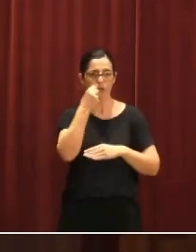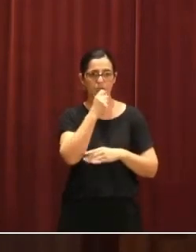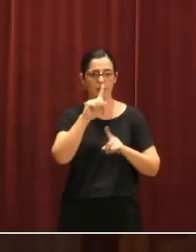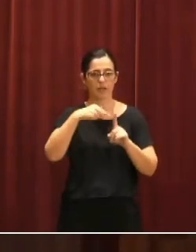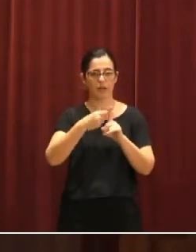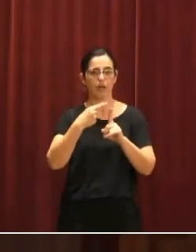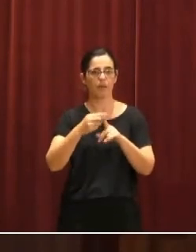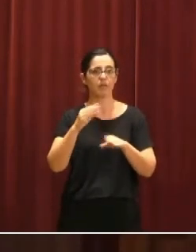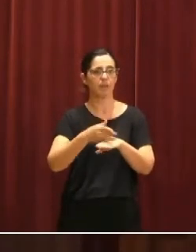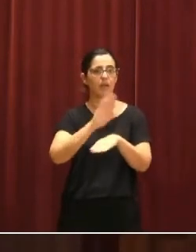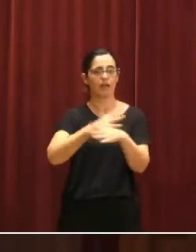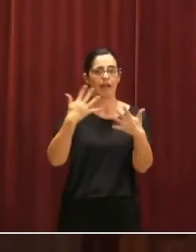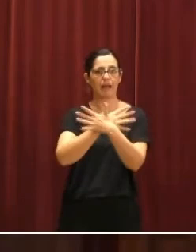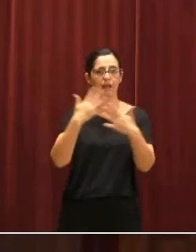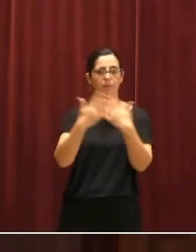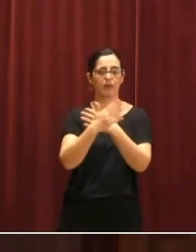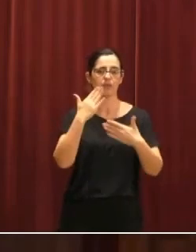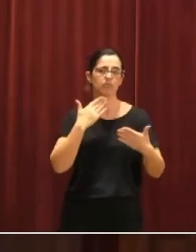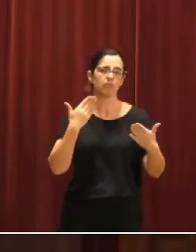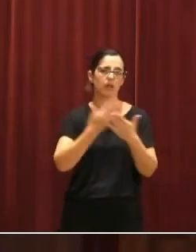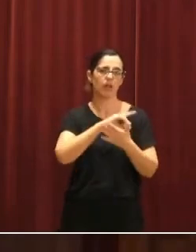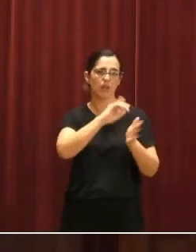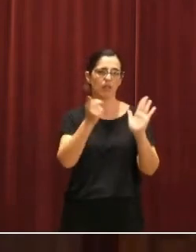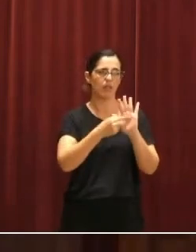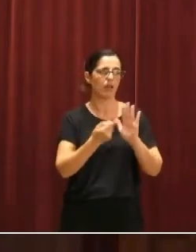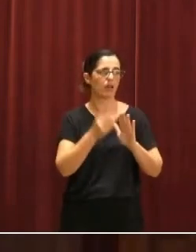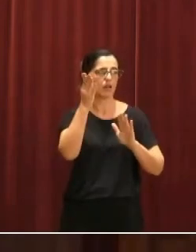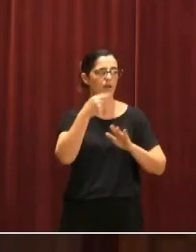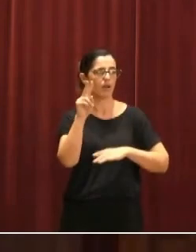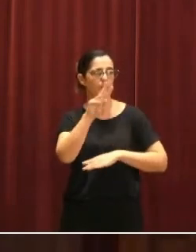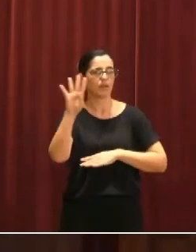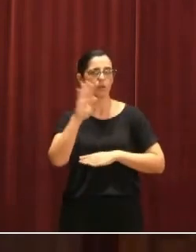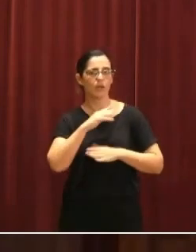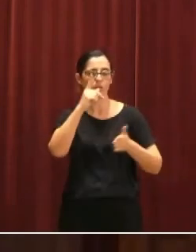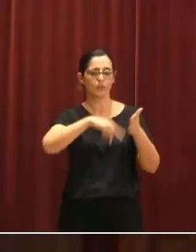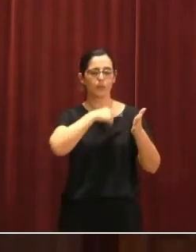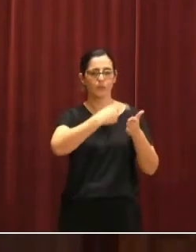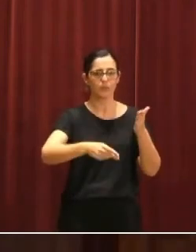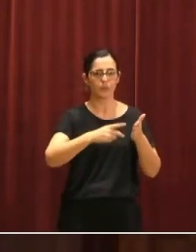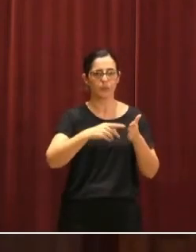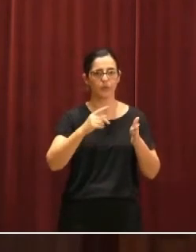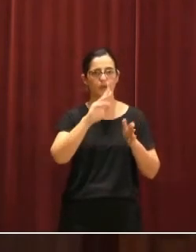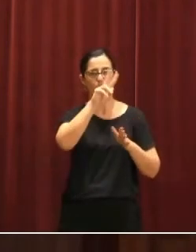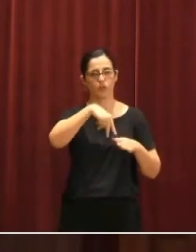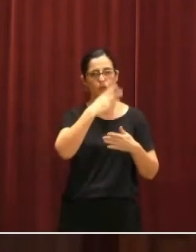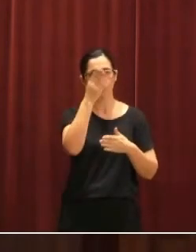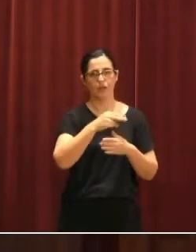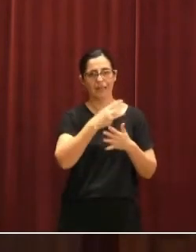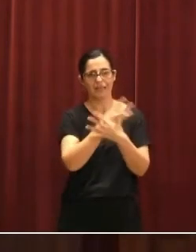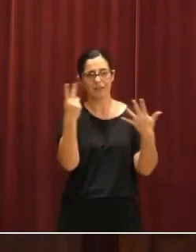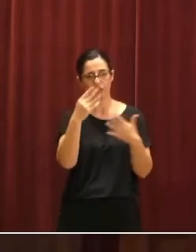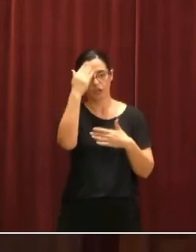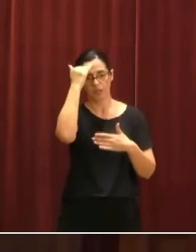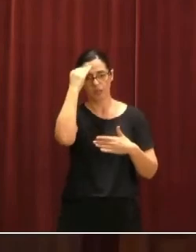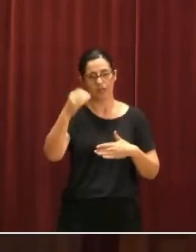ordenador personal de Mercedes Garrido en una sesión anterior y que ahora está siendo investigada por un juzgado de lo